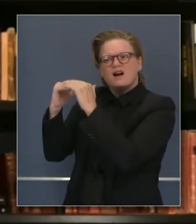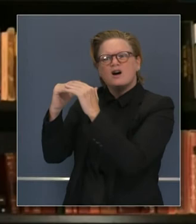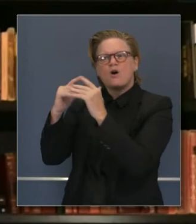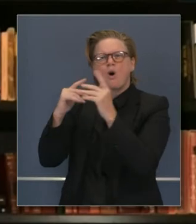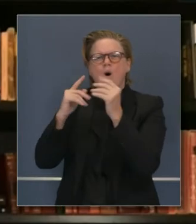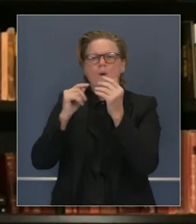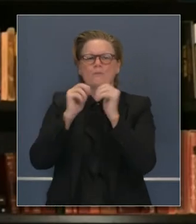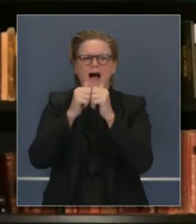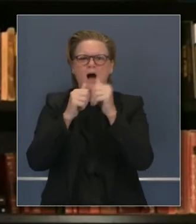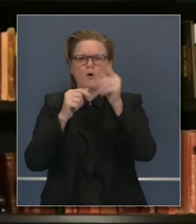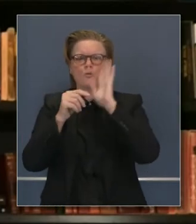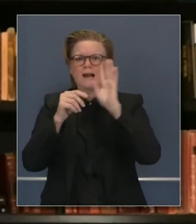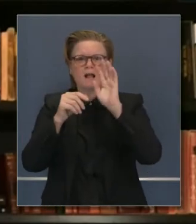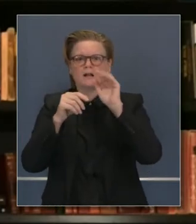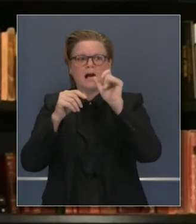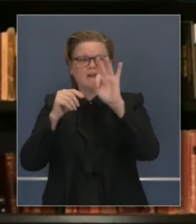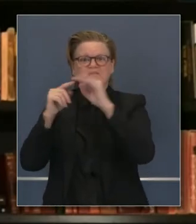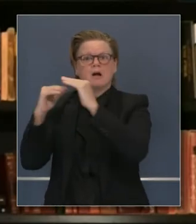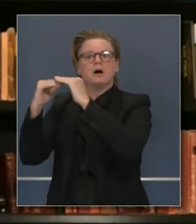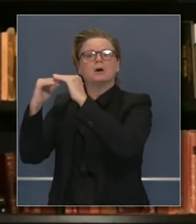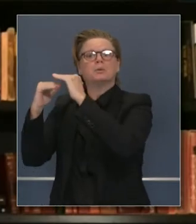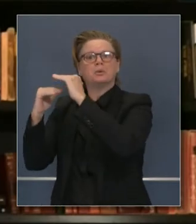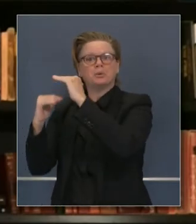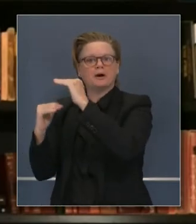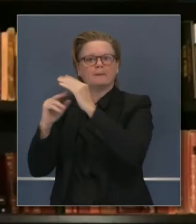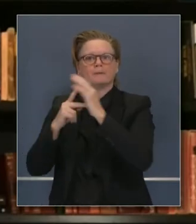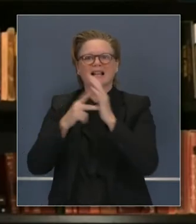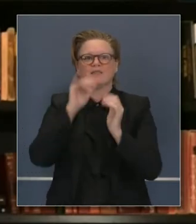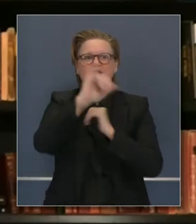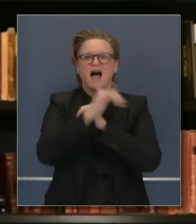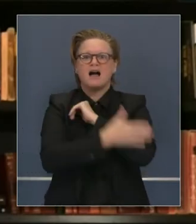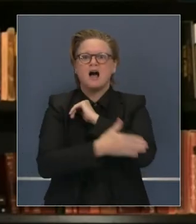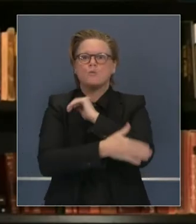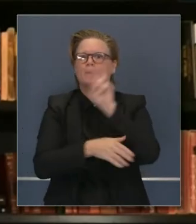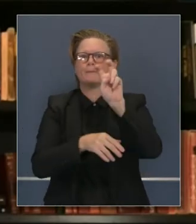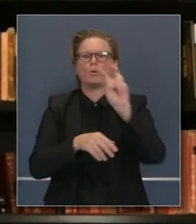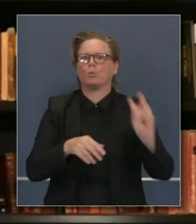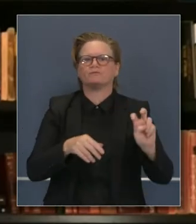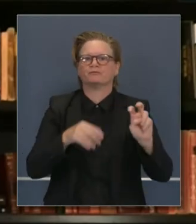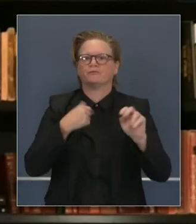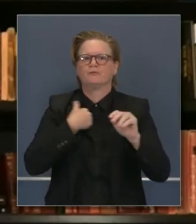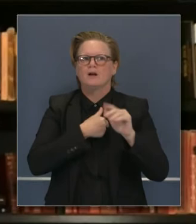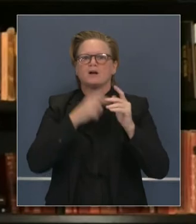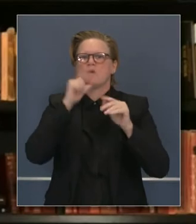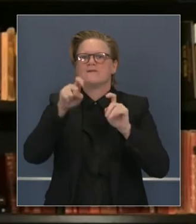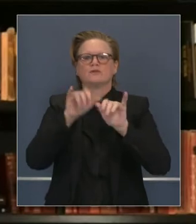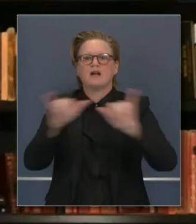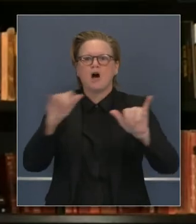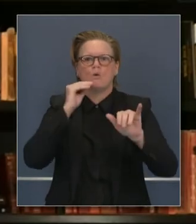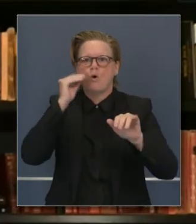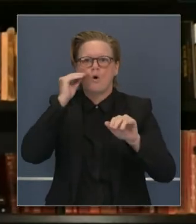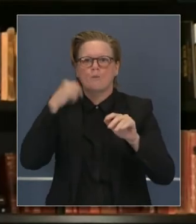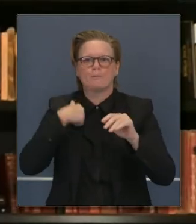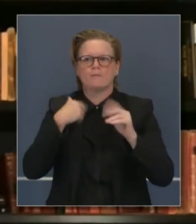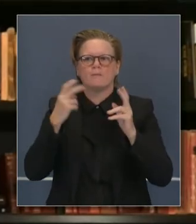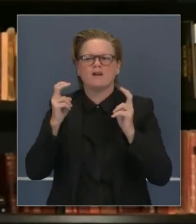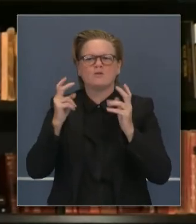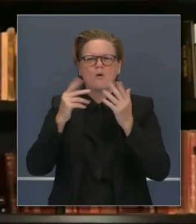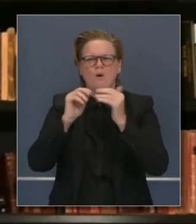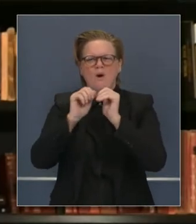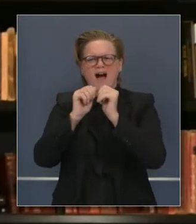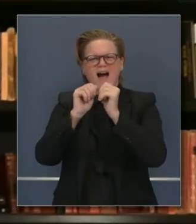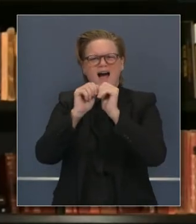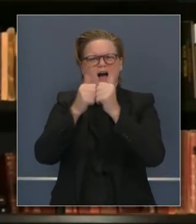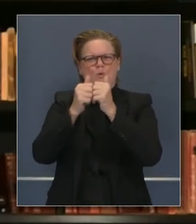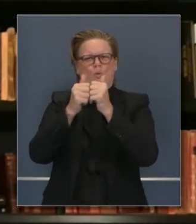condados pueden salir individualmente y seguimiento a esto? Ya cuando llega el 15% de